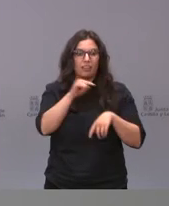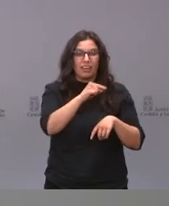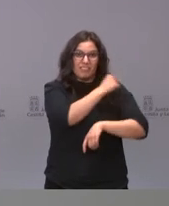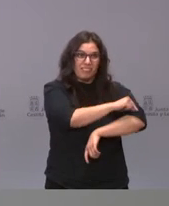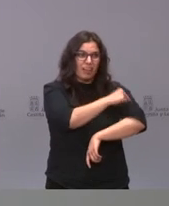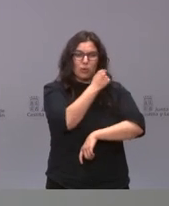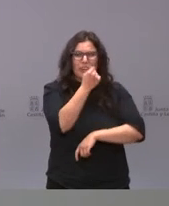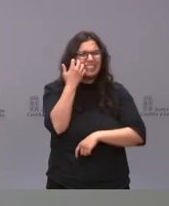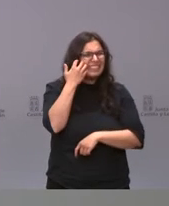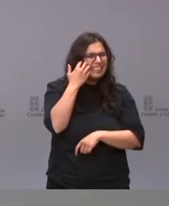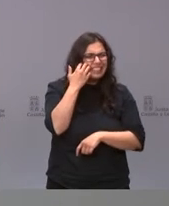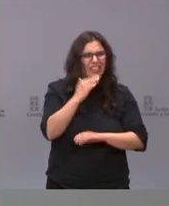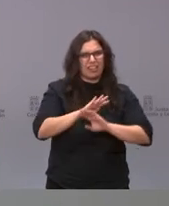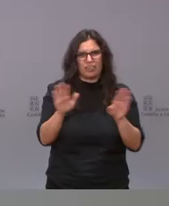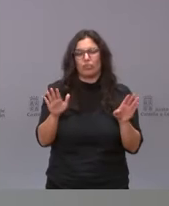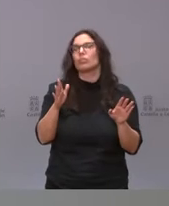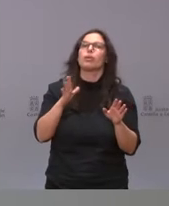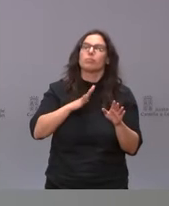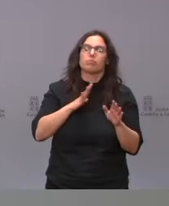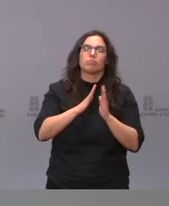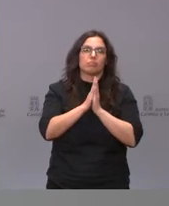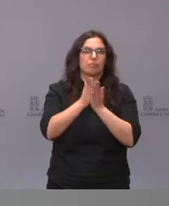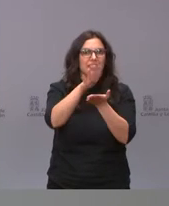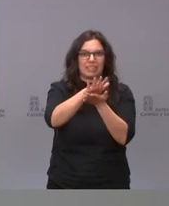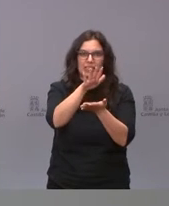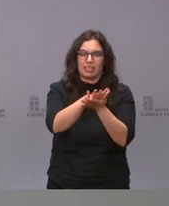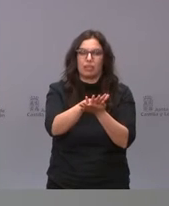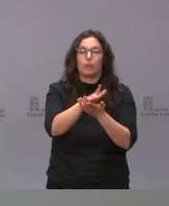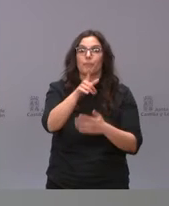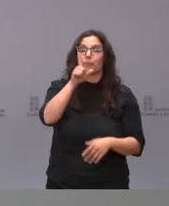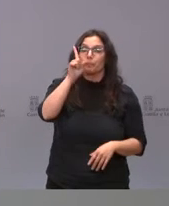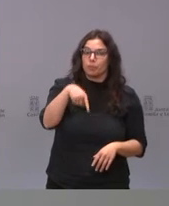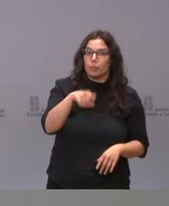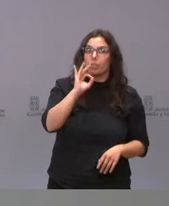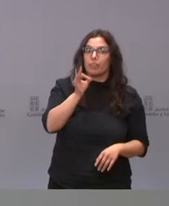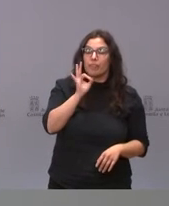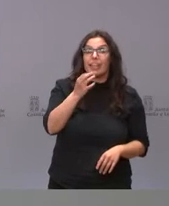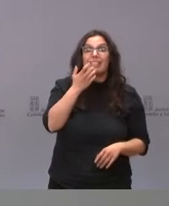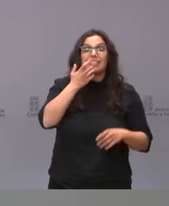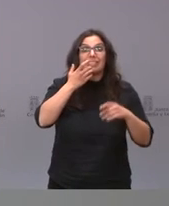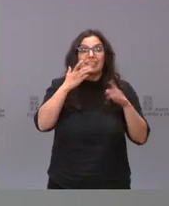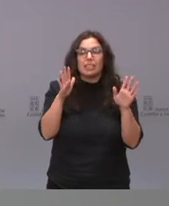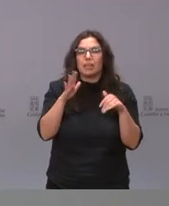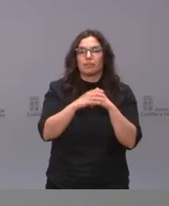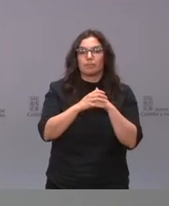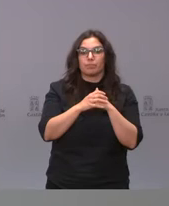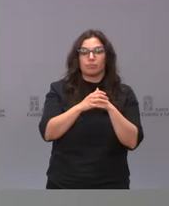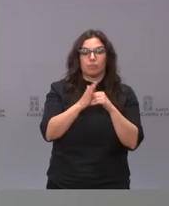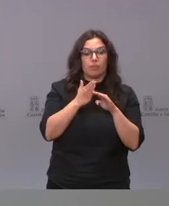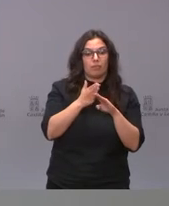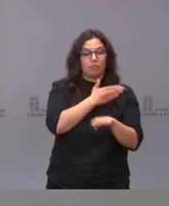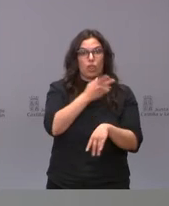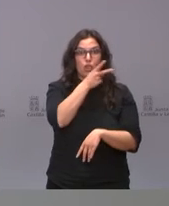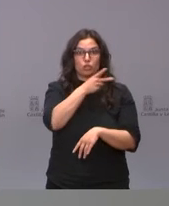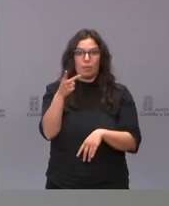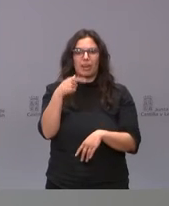pueda producir esta vacuna por lo tanto tranquilidad pero también es cierto que si en los últimos 14 días me